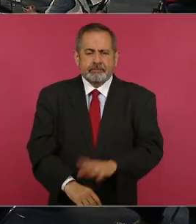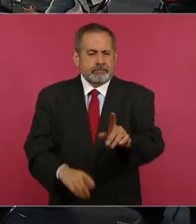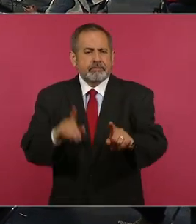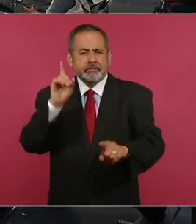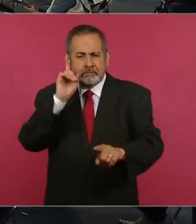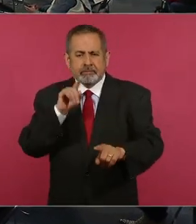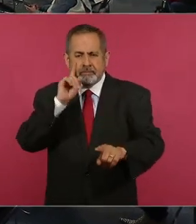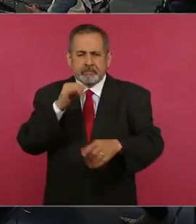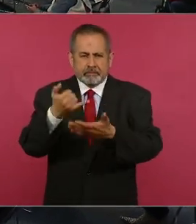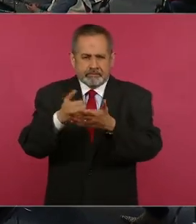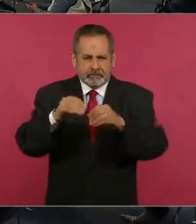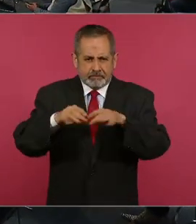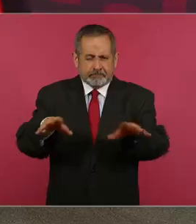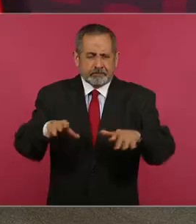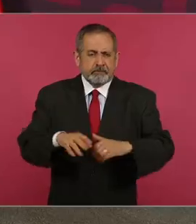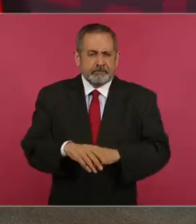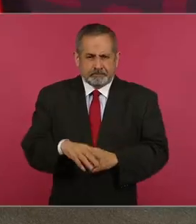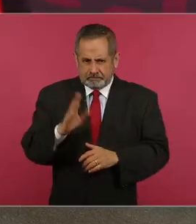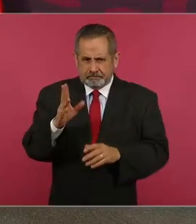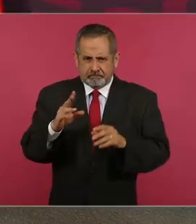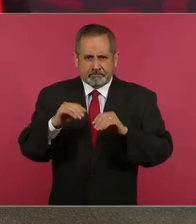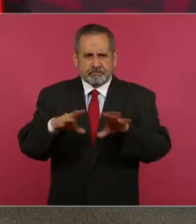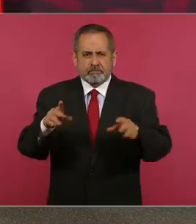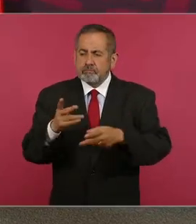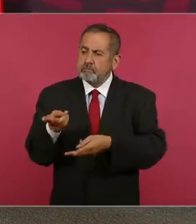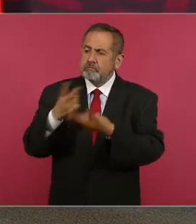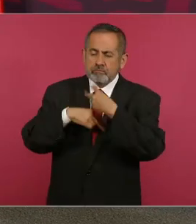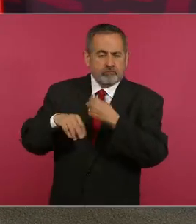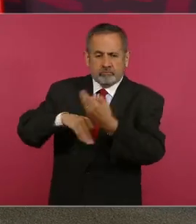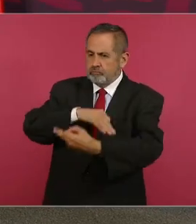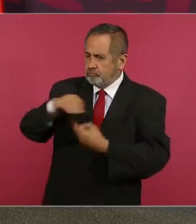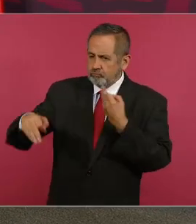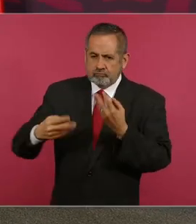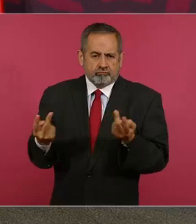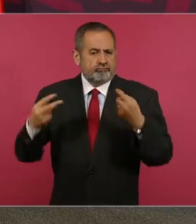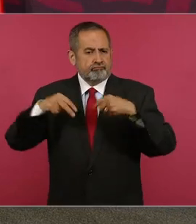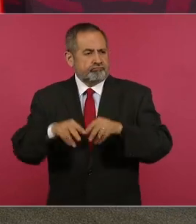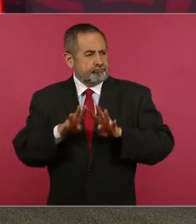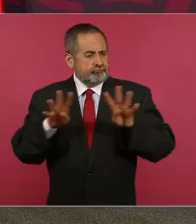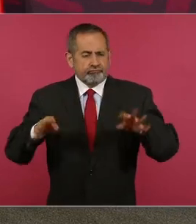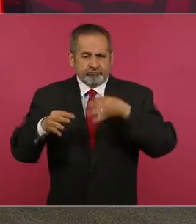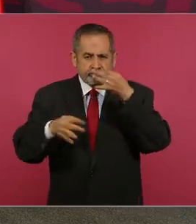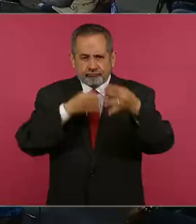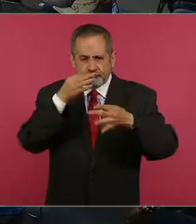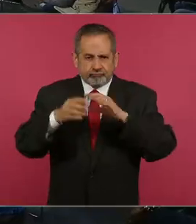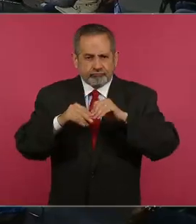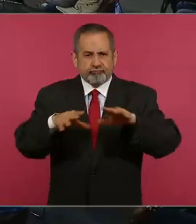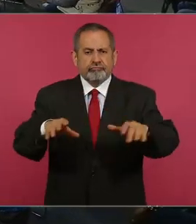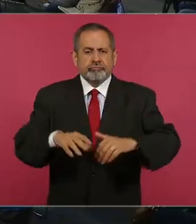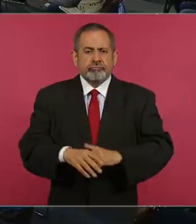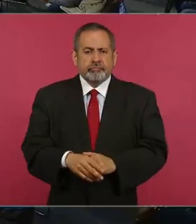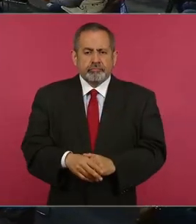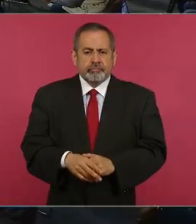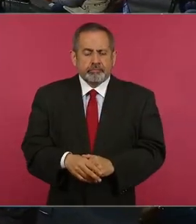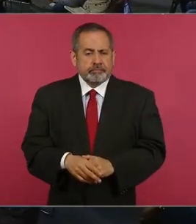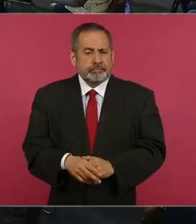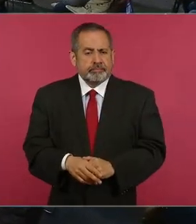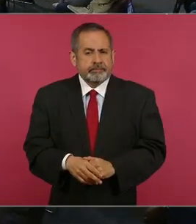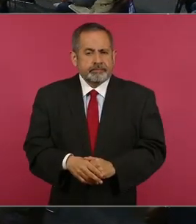informamos, ya, viene todo el gabinete. ¿Pero no habrá informe de Espertino el día de Sí, gobierno.